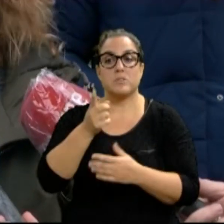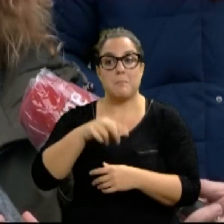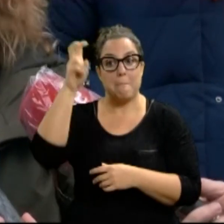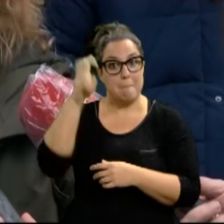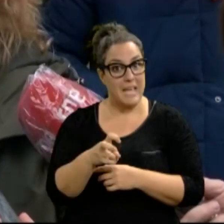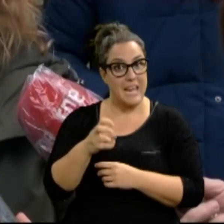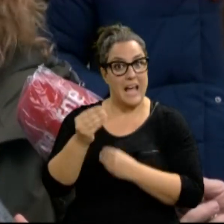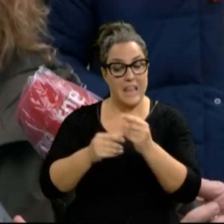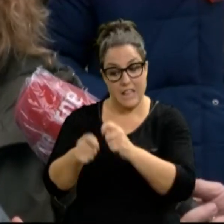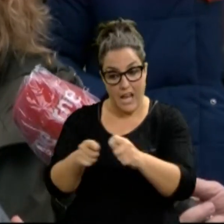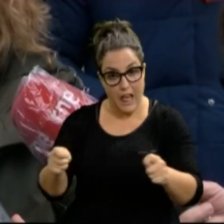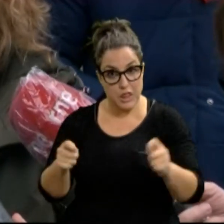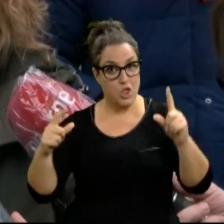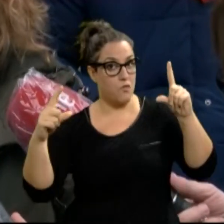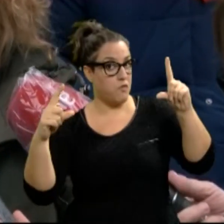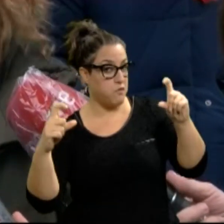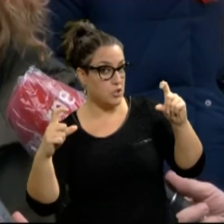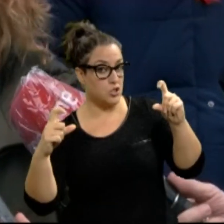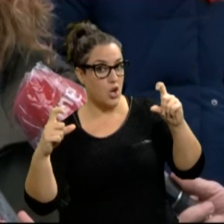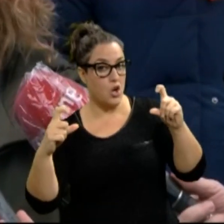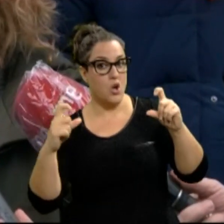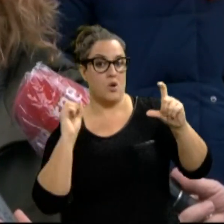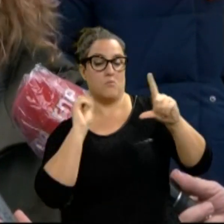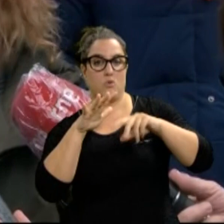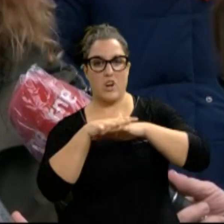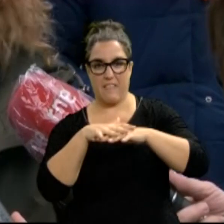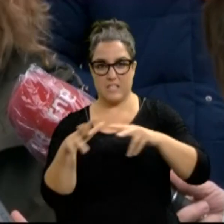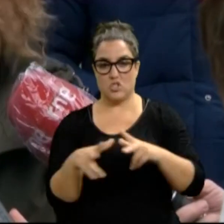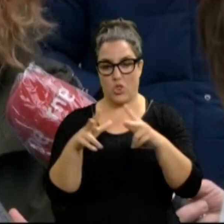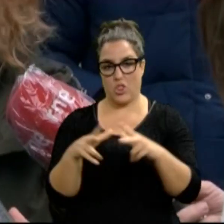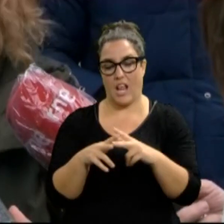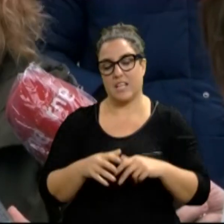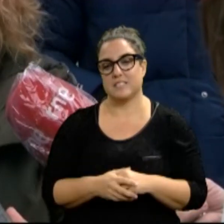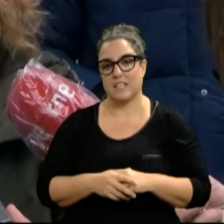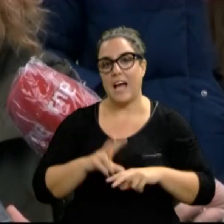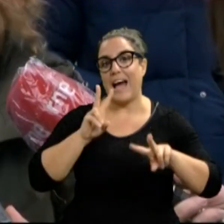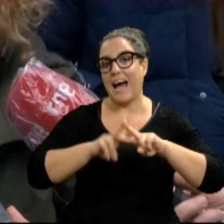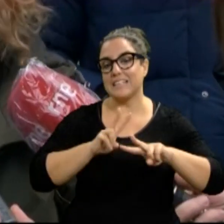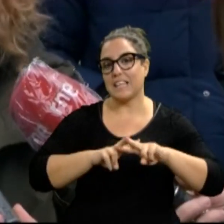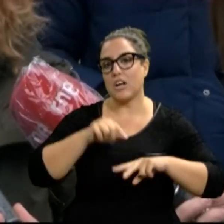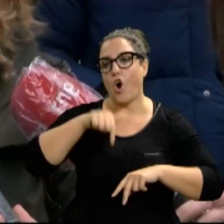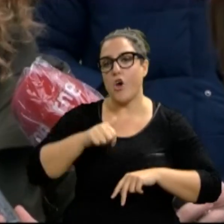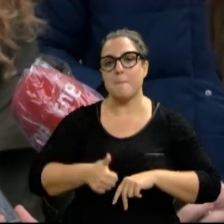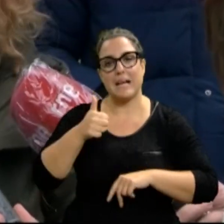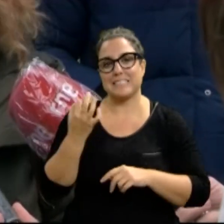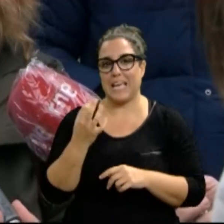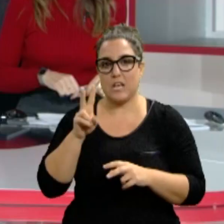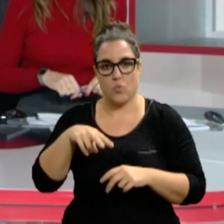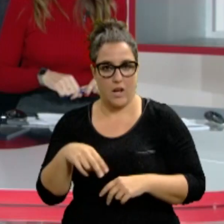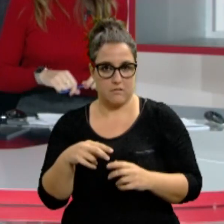se hagan una foto cuando se coloquen el lazo para ponerla en sus redes sociales con el hashtag hoy más que nunca.